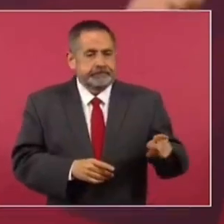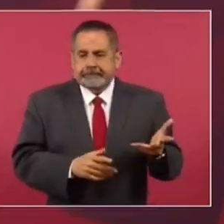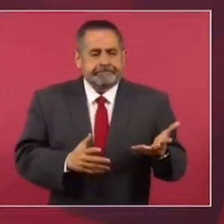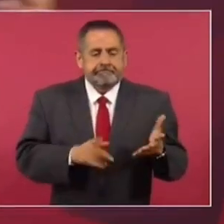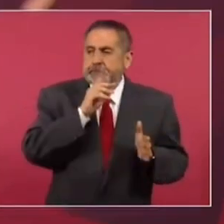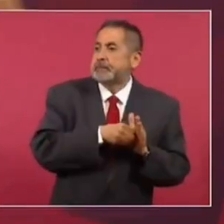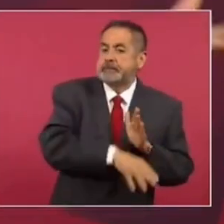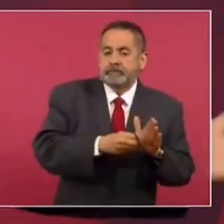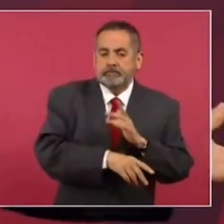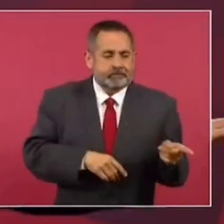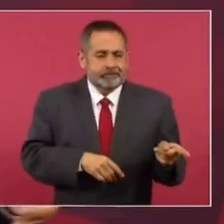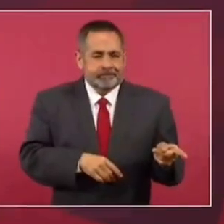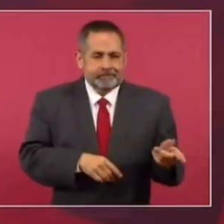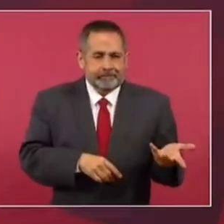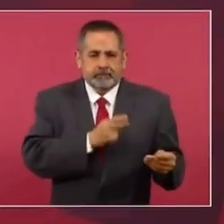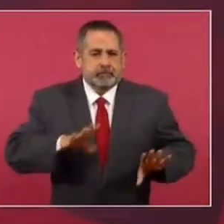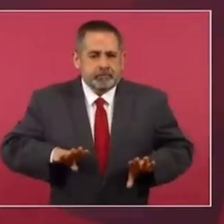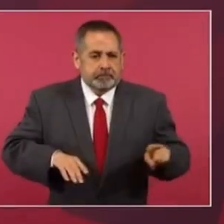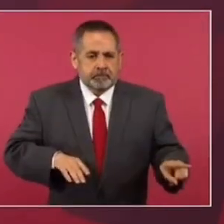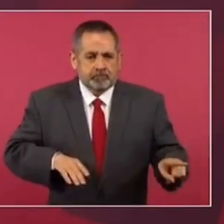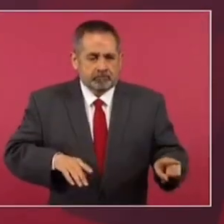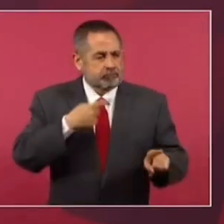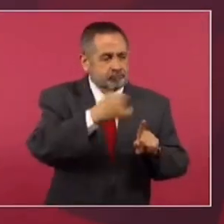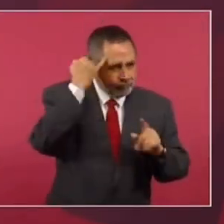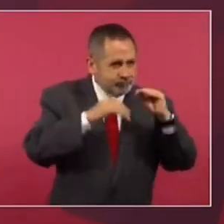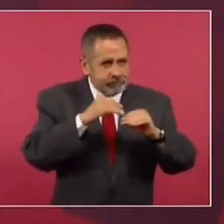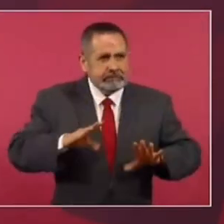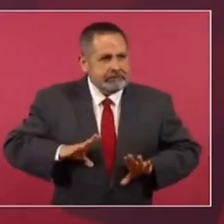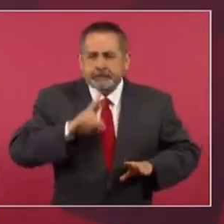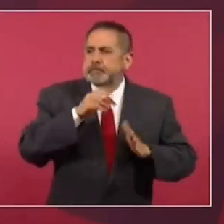pues eso no les ayuda en sus esquemas.